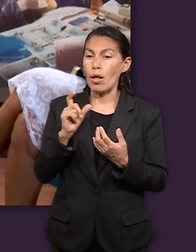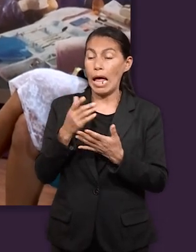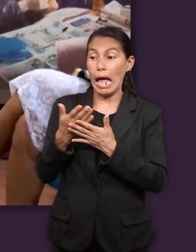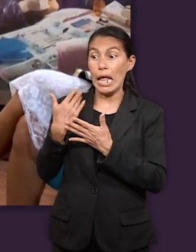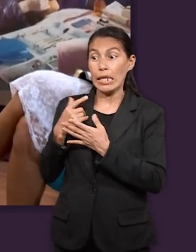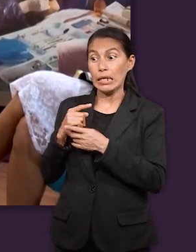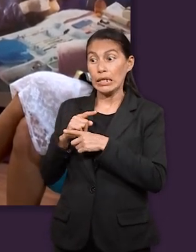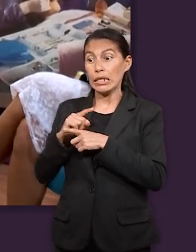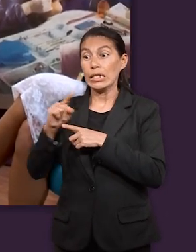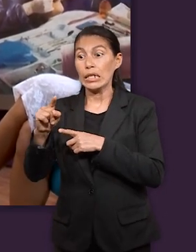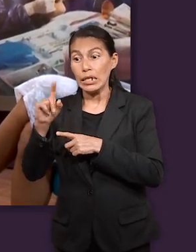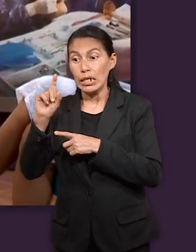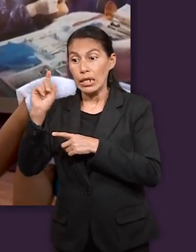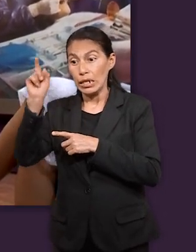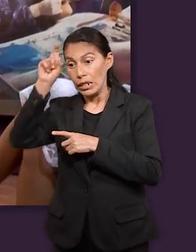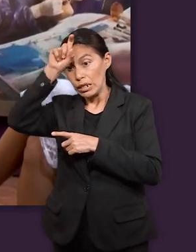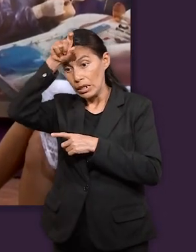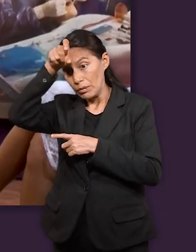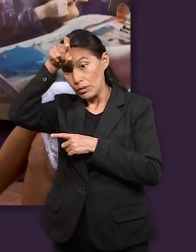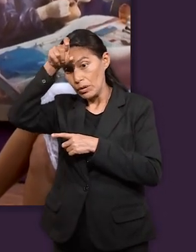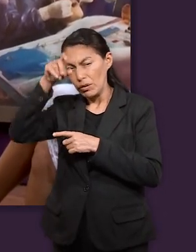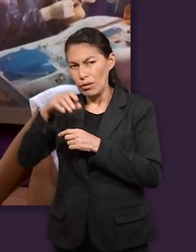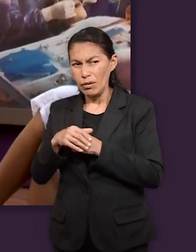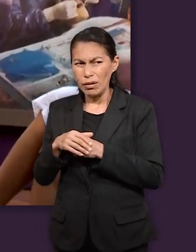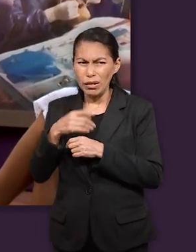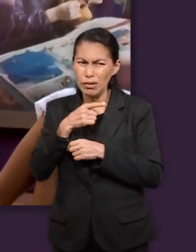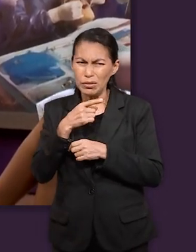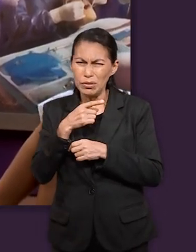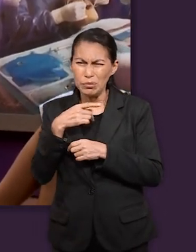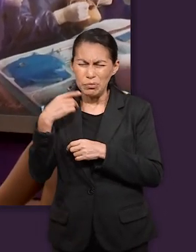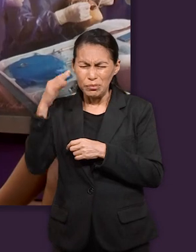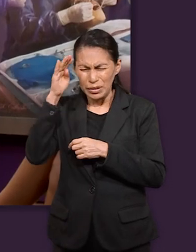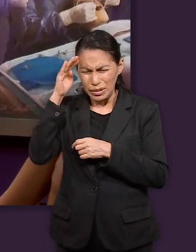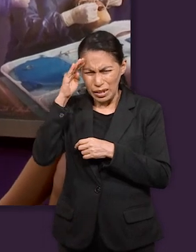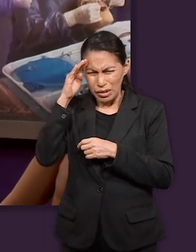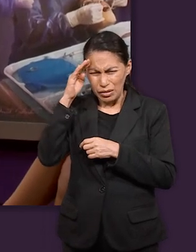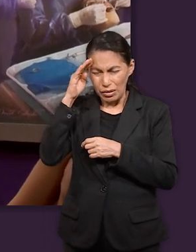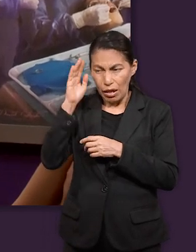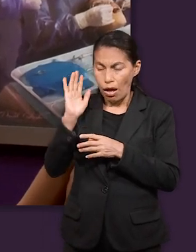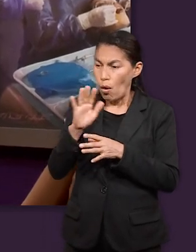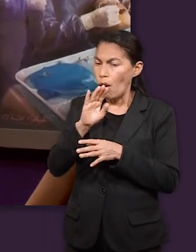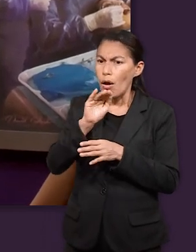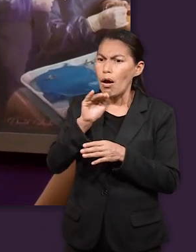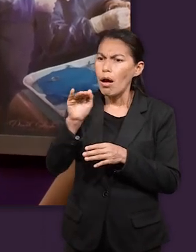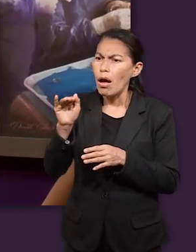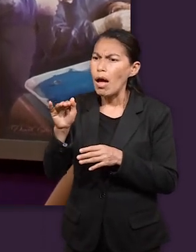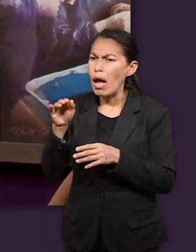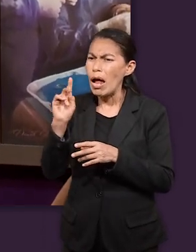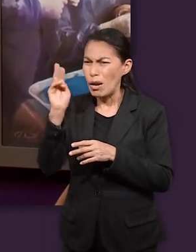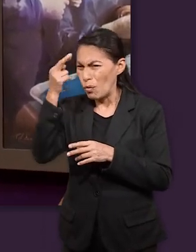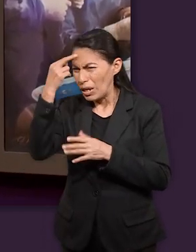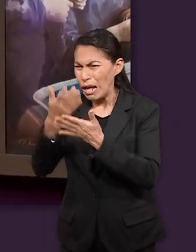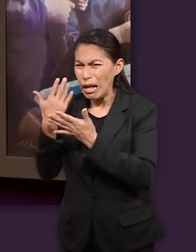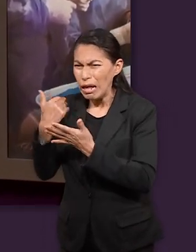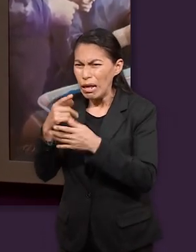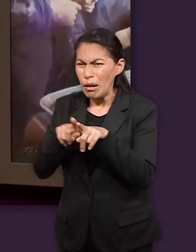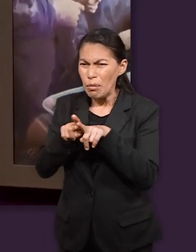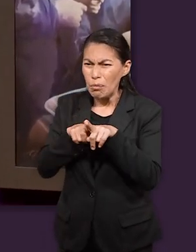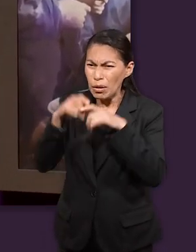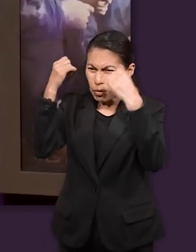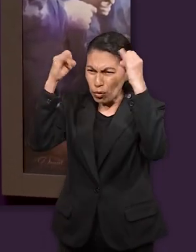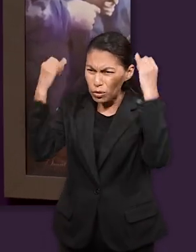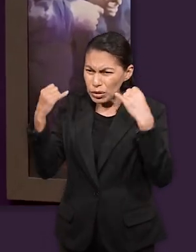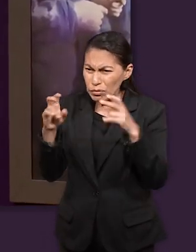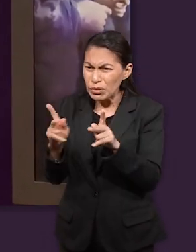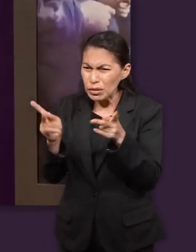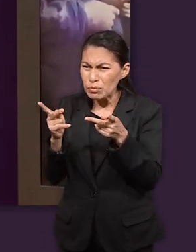de decir vamos para Egipto y recuerdas que venimos a nuestro hermano esclavo dónde estará trabajando en qué parte